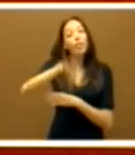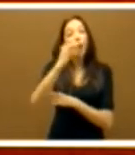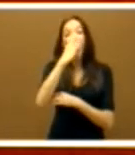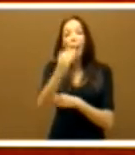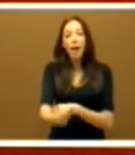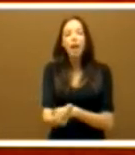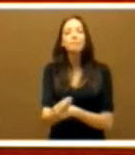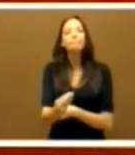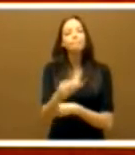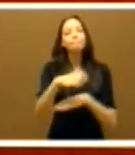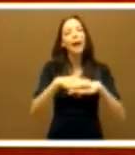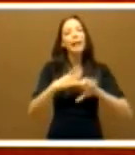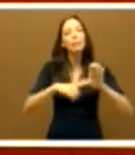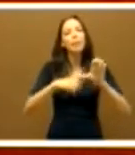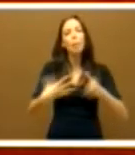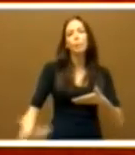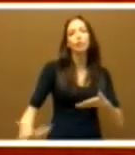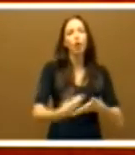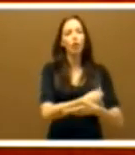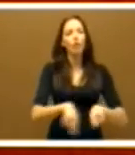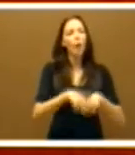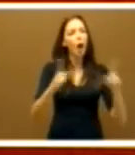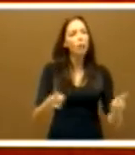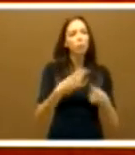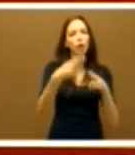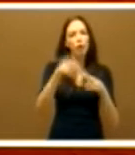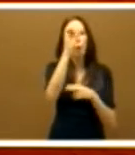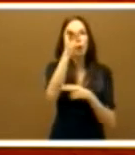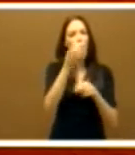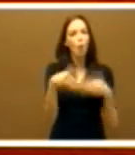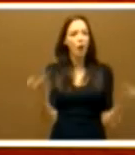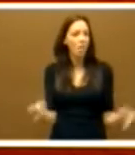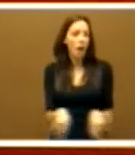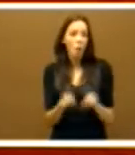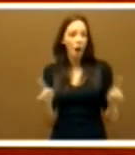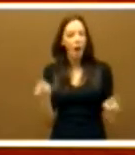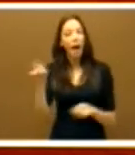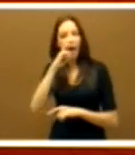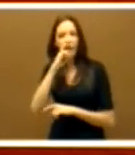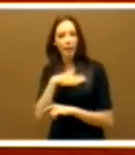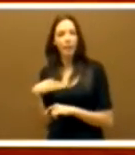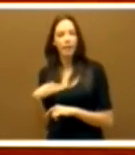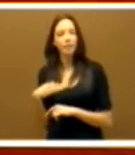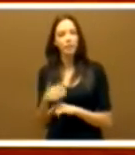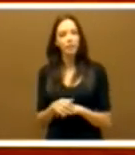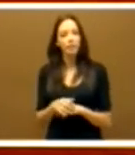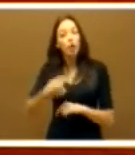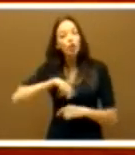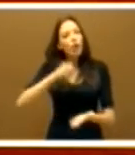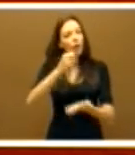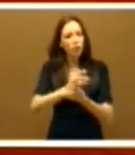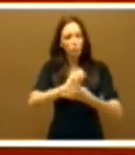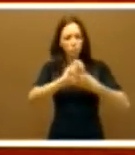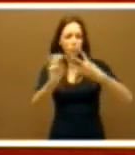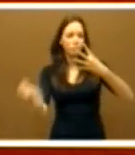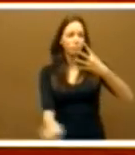extremeños fuera de todos sin derechas ni izquierdas. Son muchos los retos que tenemos que afrontar. Los extremeños confiamos